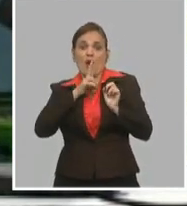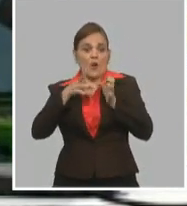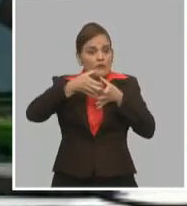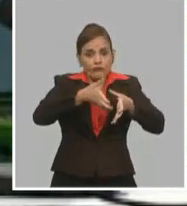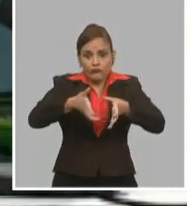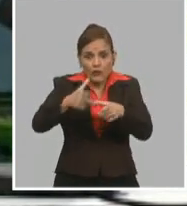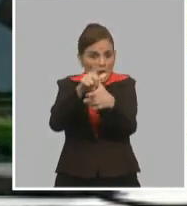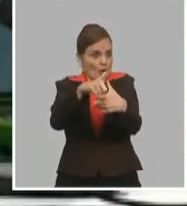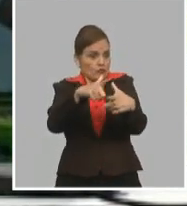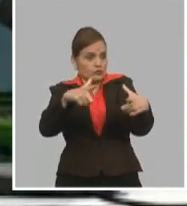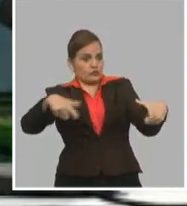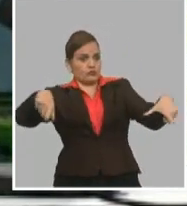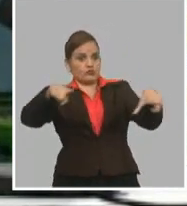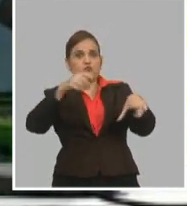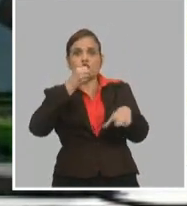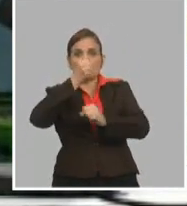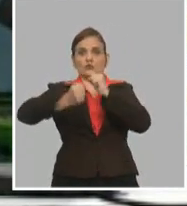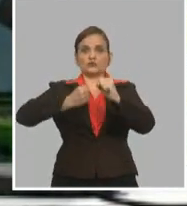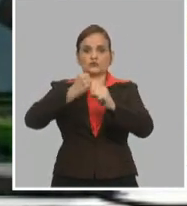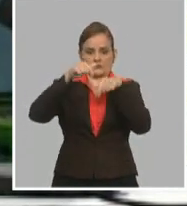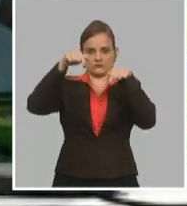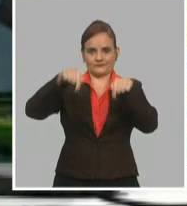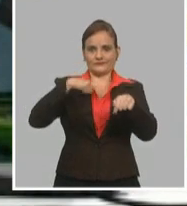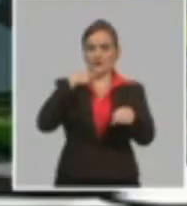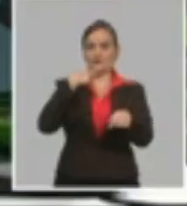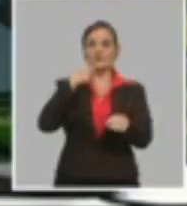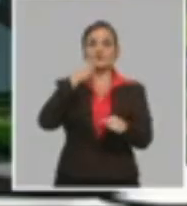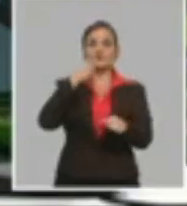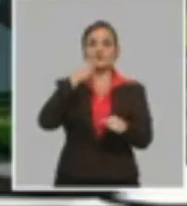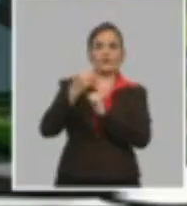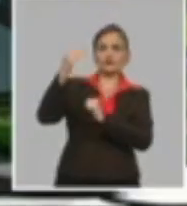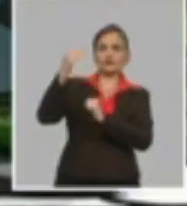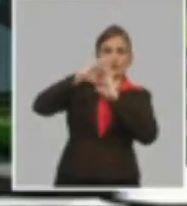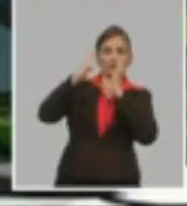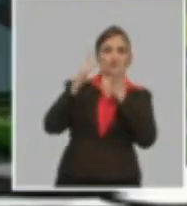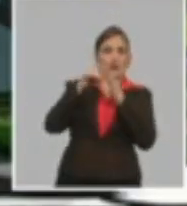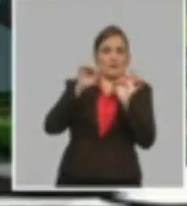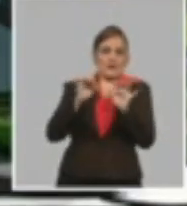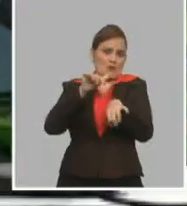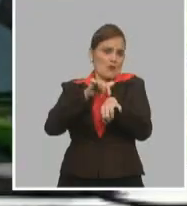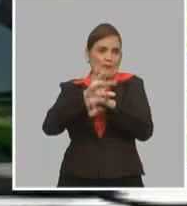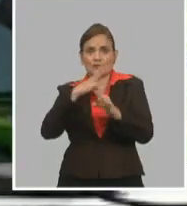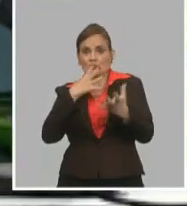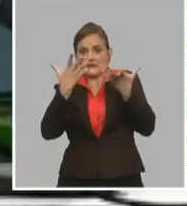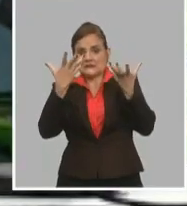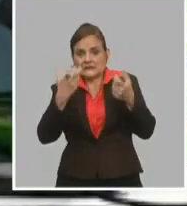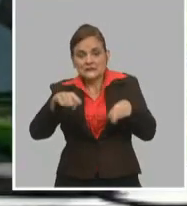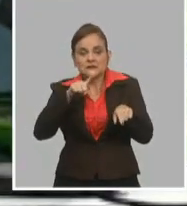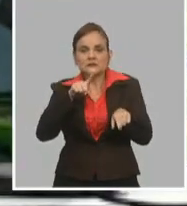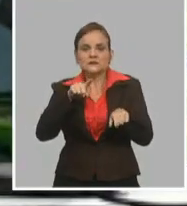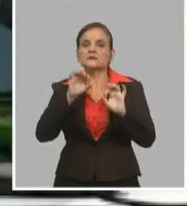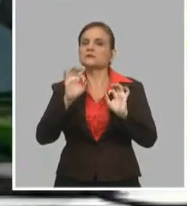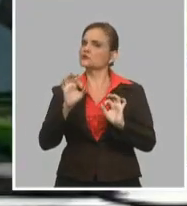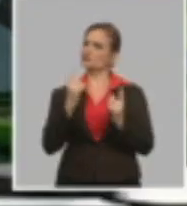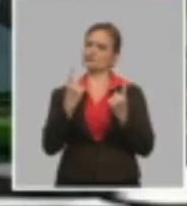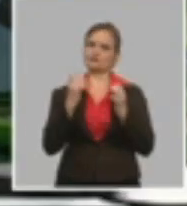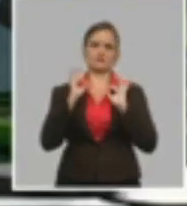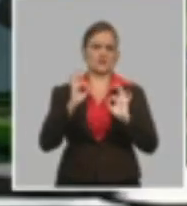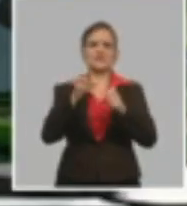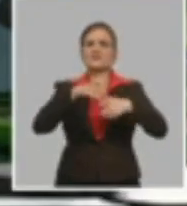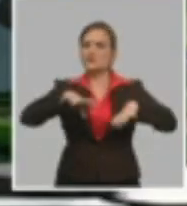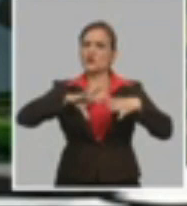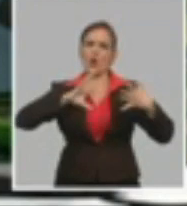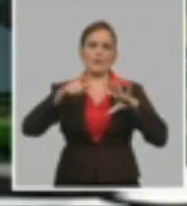usar ahora y para poder usar en el futuro y en el periodo más crítico de la sequía, nosotros estamos también en una situación muy compleja,